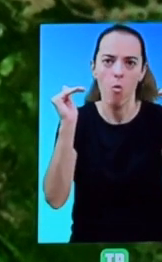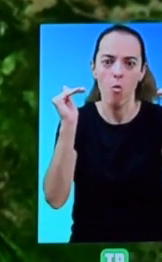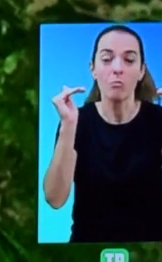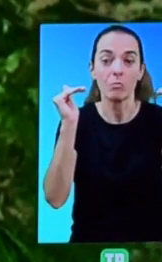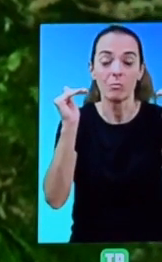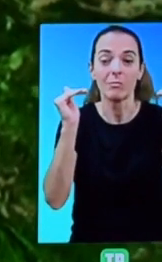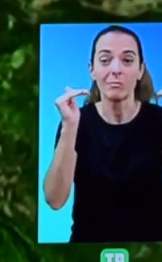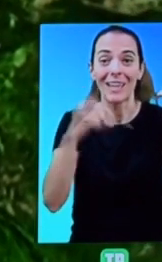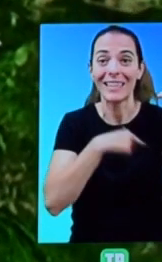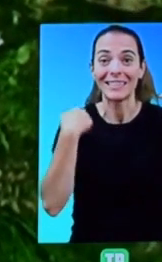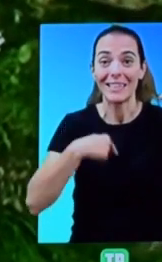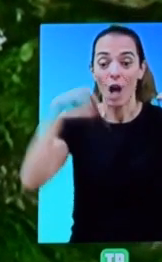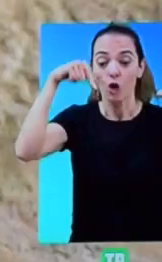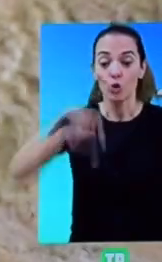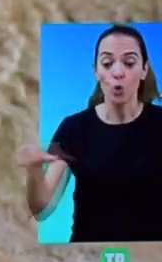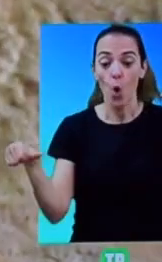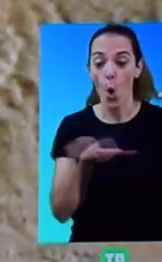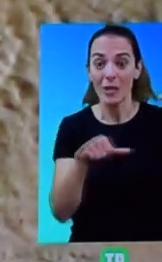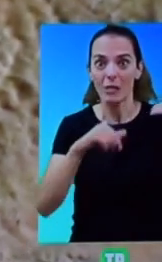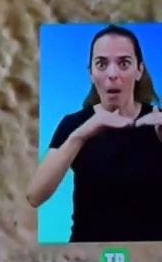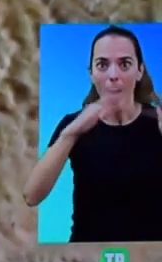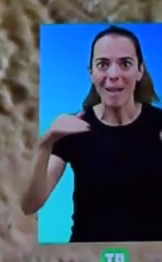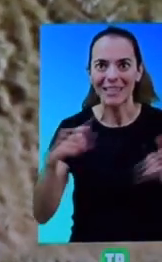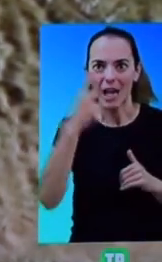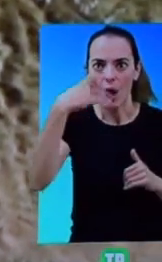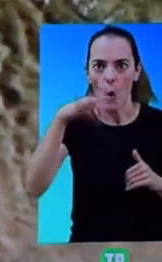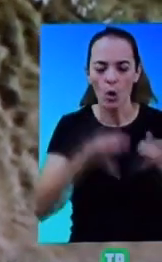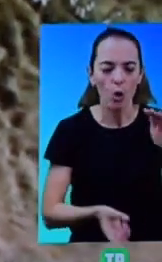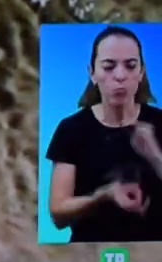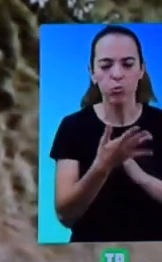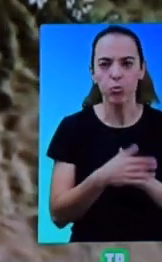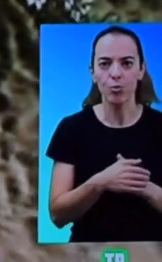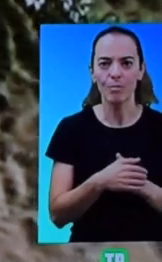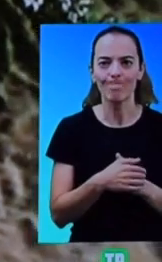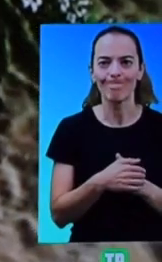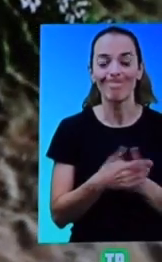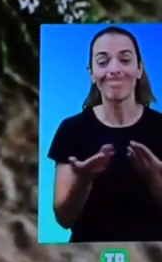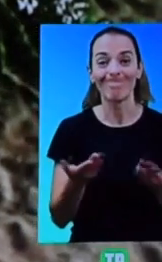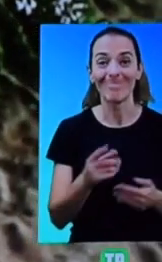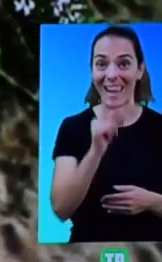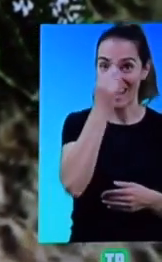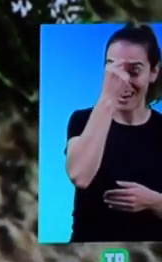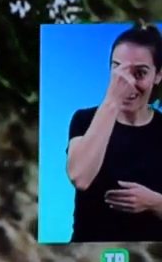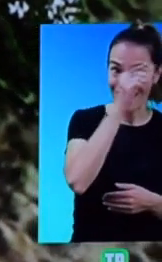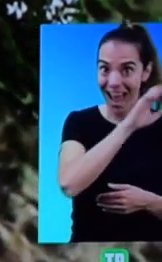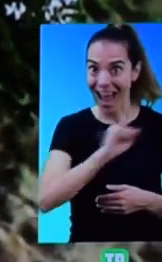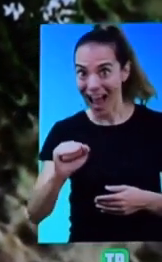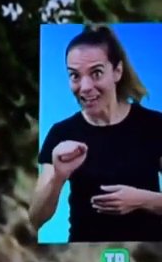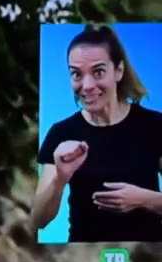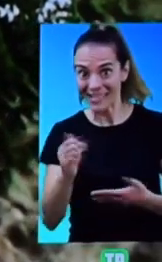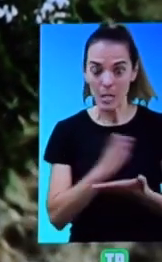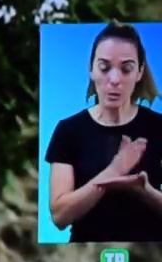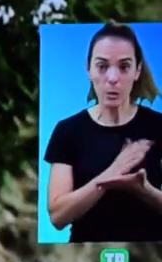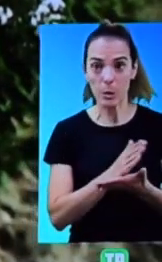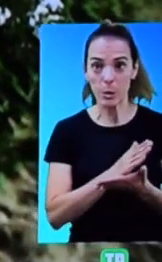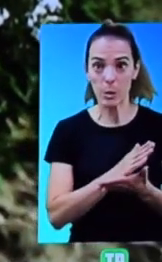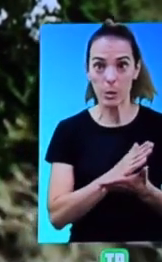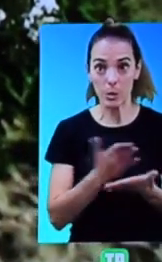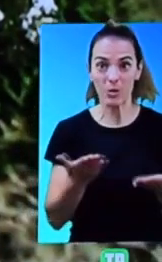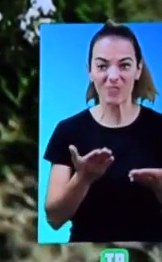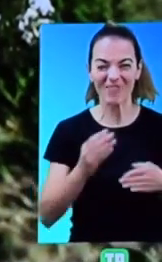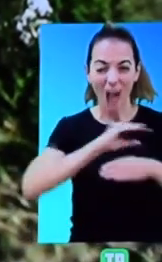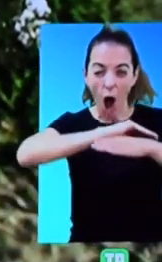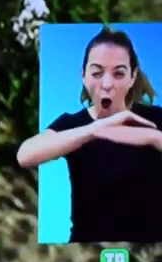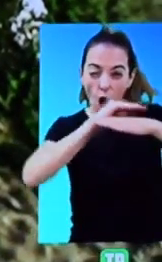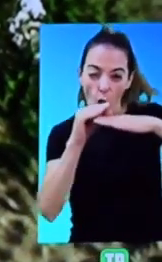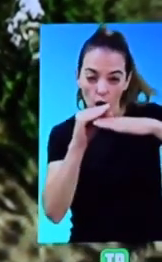único en el suroeste de China. Atrapada entre India y Asia, la corteza terrestre se ve exprimida como